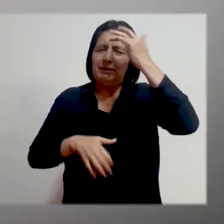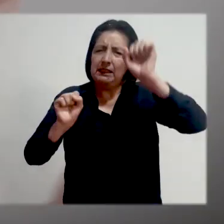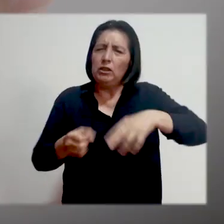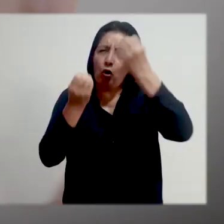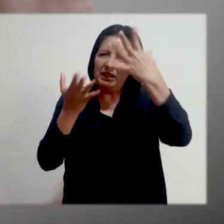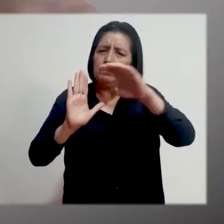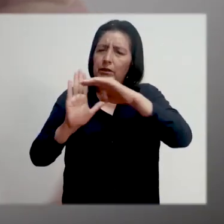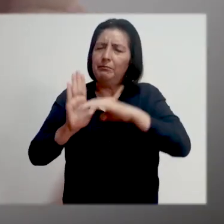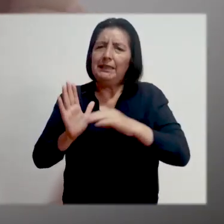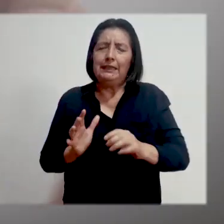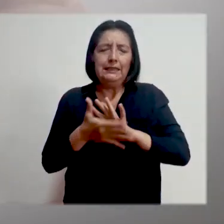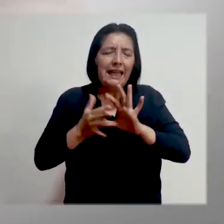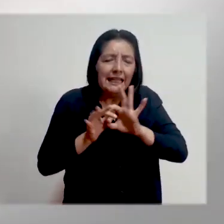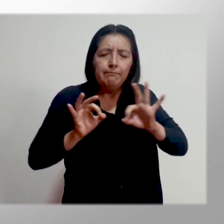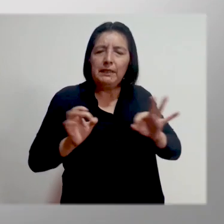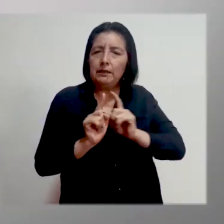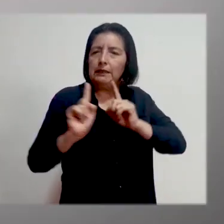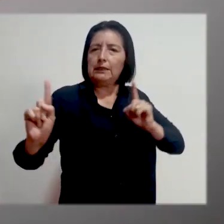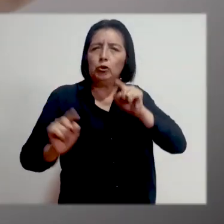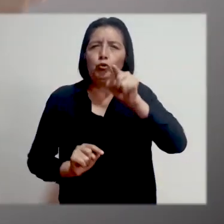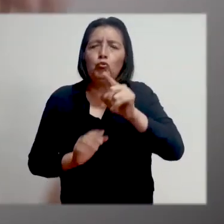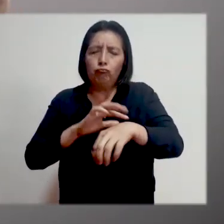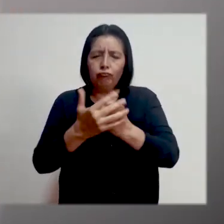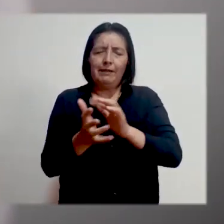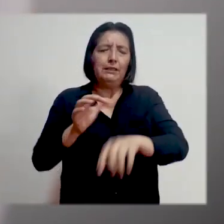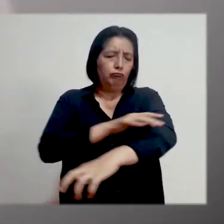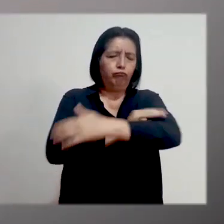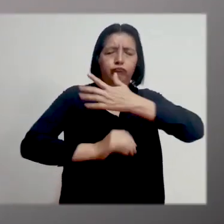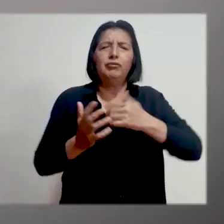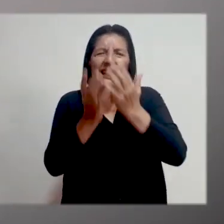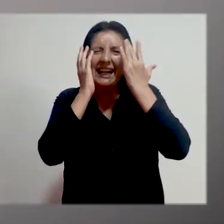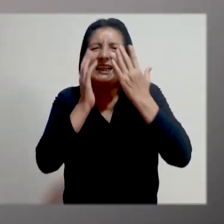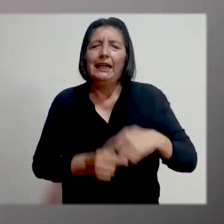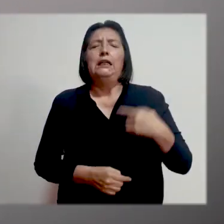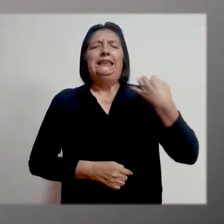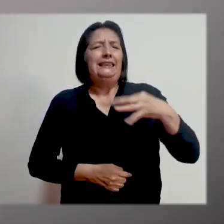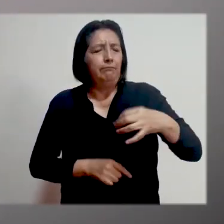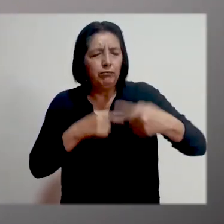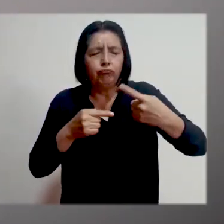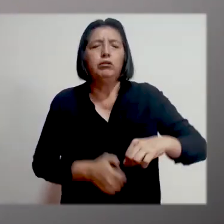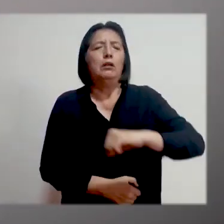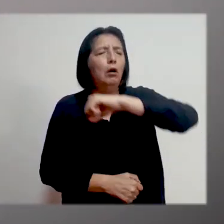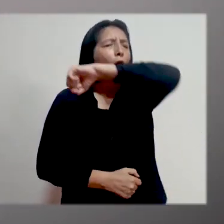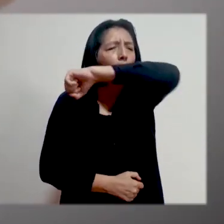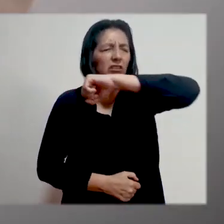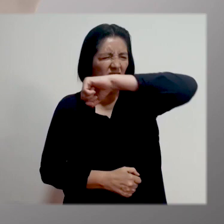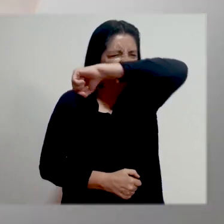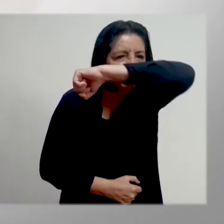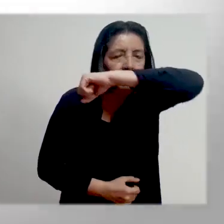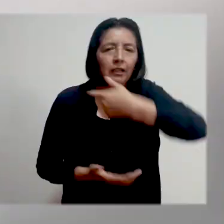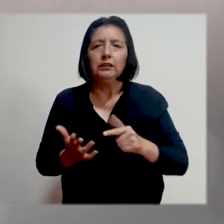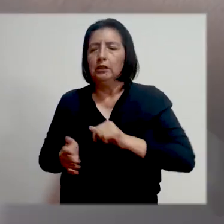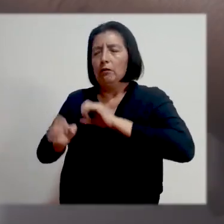cumplimos con las medidas de higiene y distancia. Lávate bien las manos, los brazos y la cara en todo momento y tápate la boca al toser o